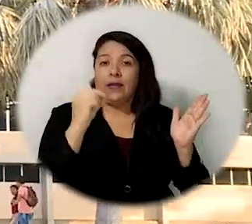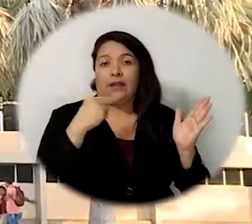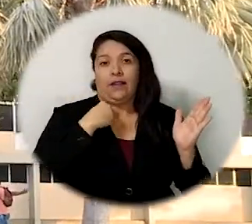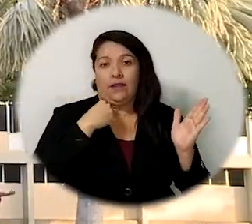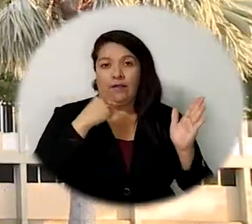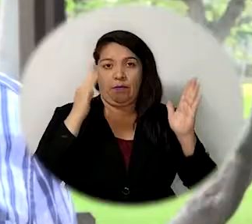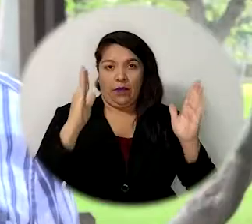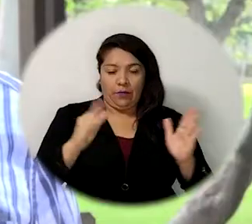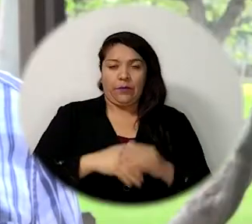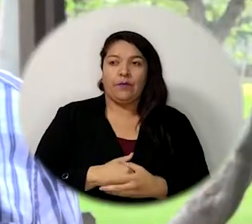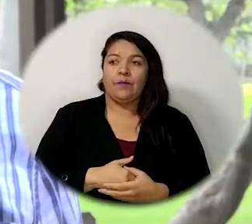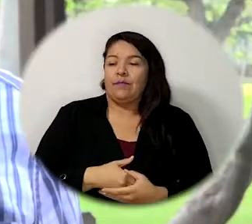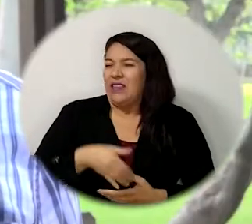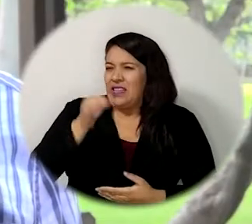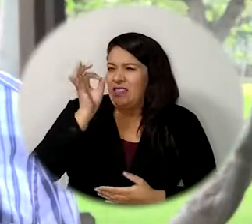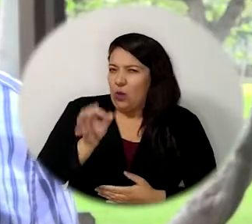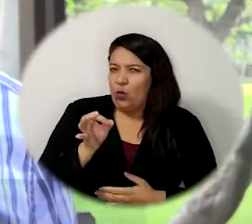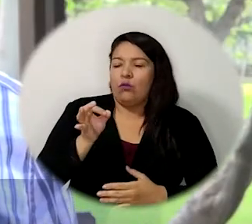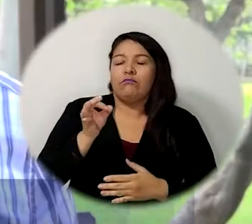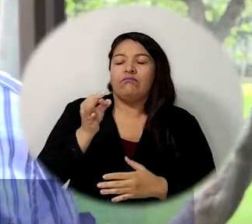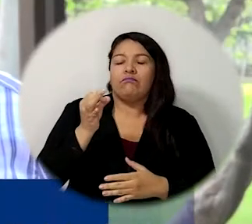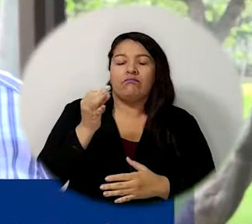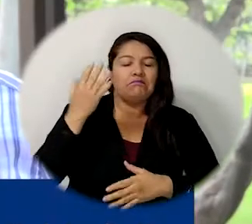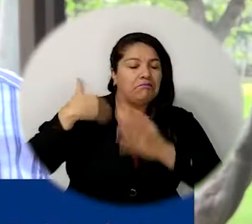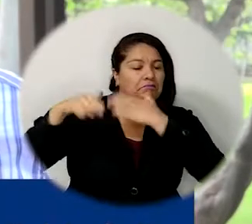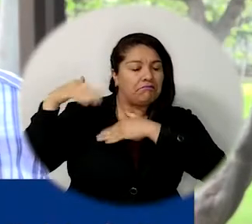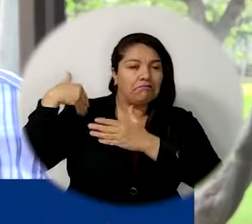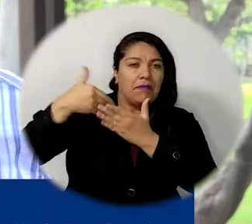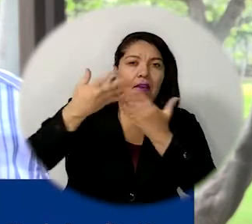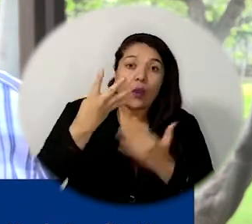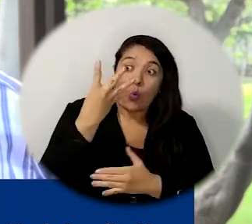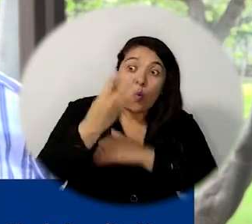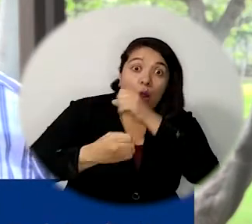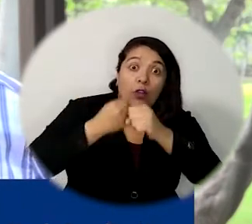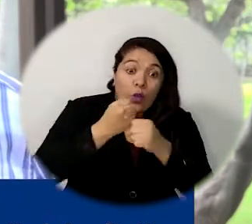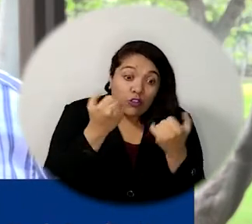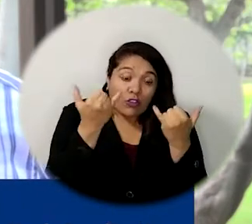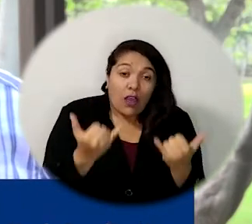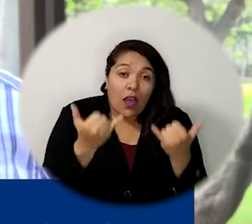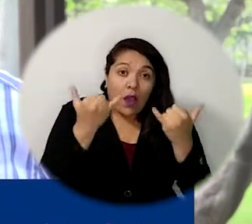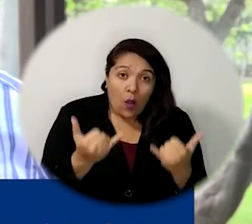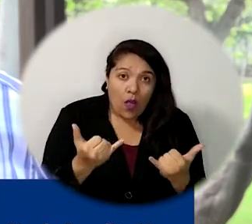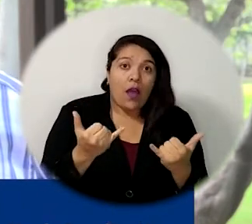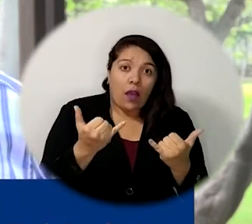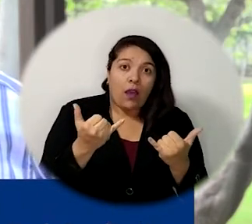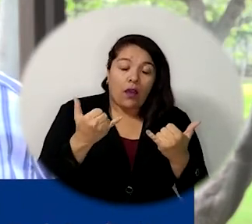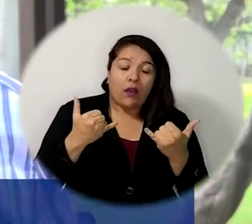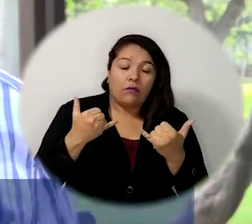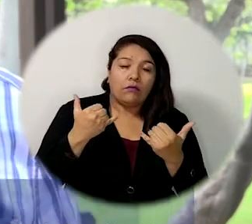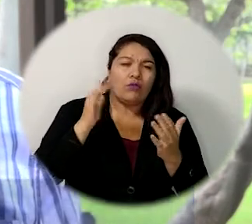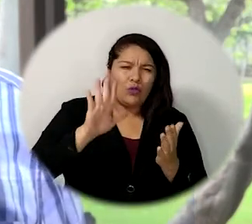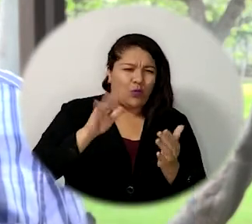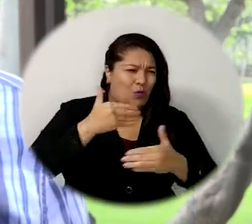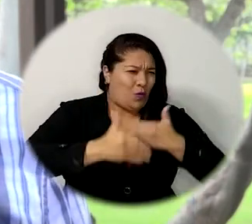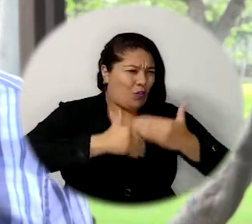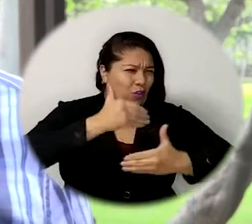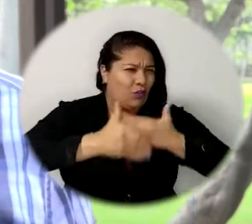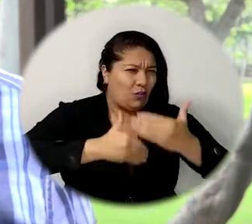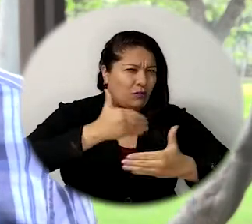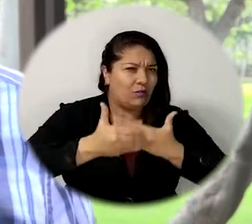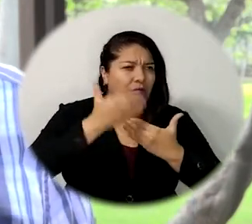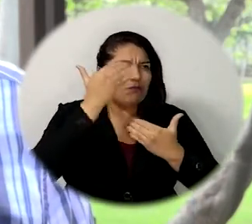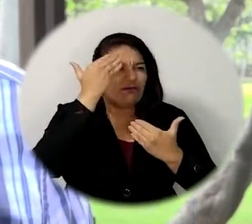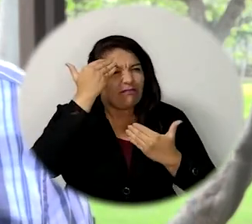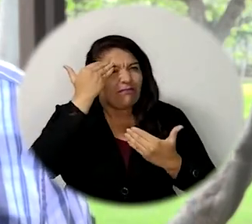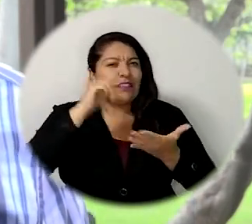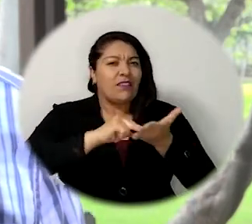20 de noviembre. Seguramente hoy, cuatro años después de nuestra vigencia de la acreditación en lo que